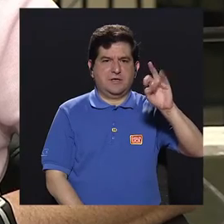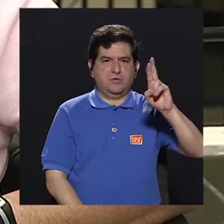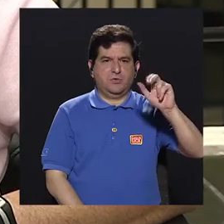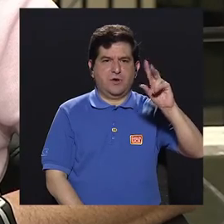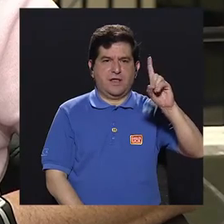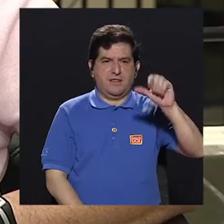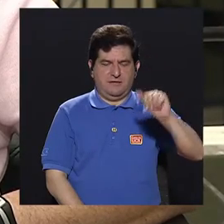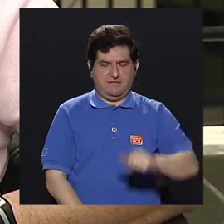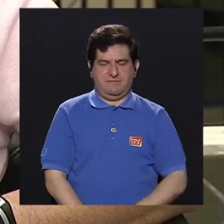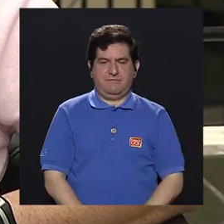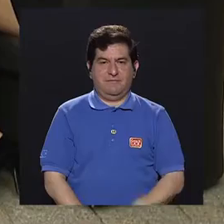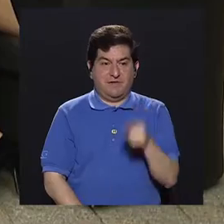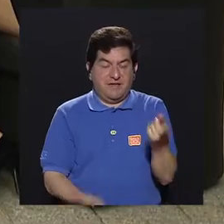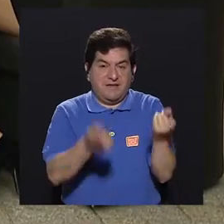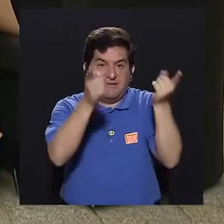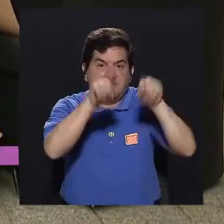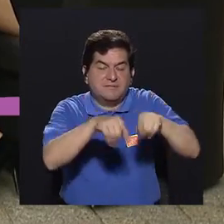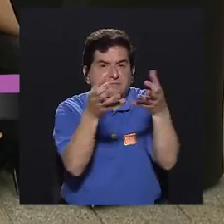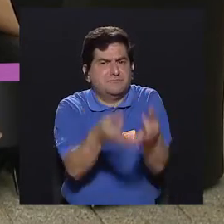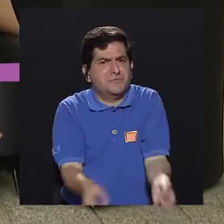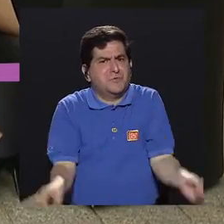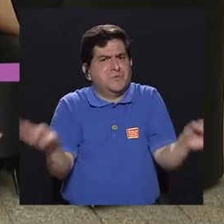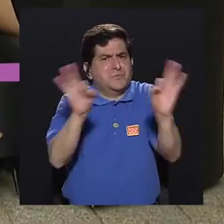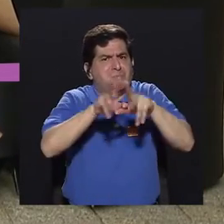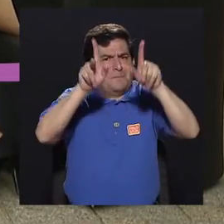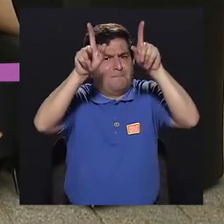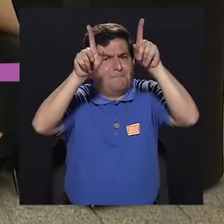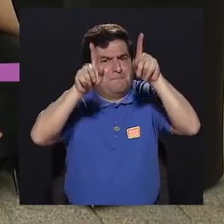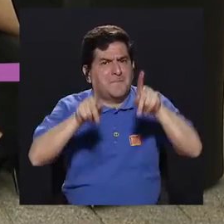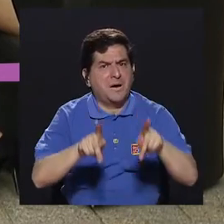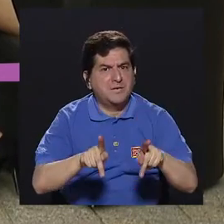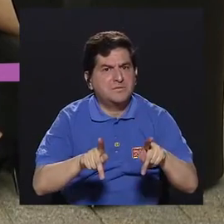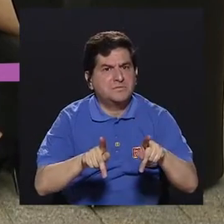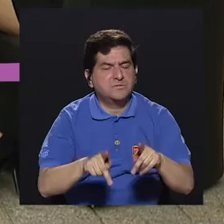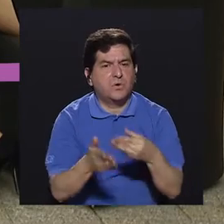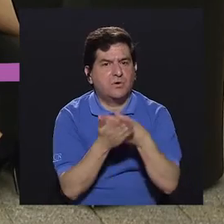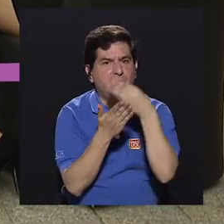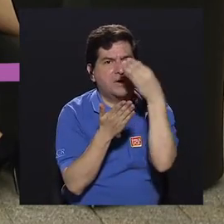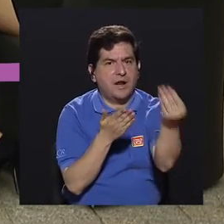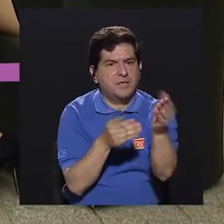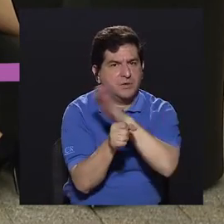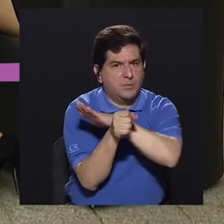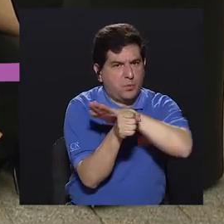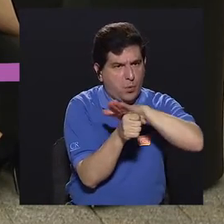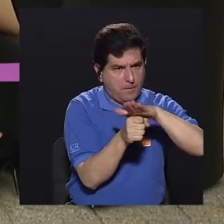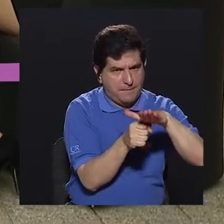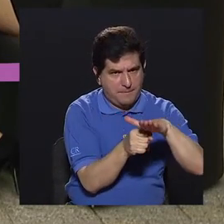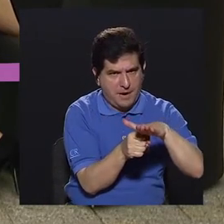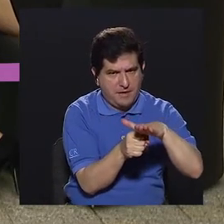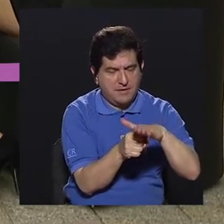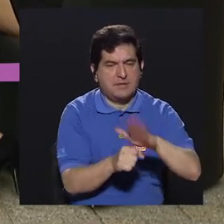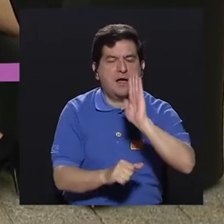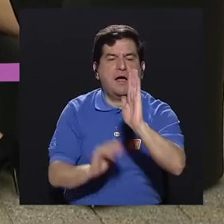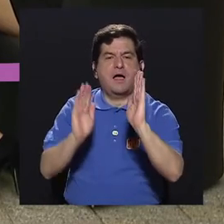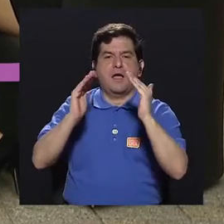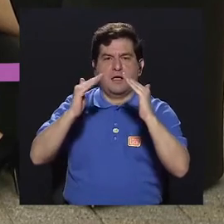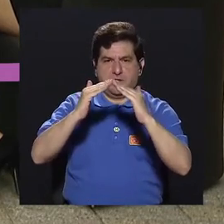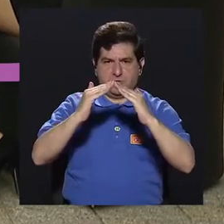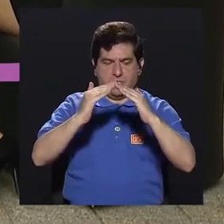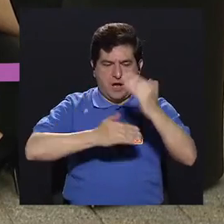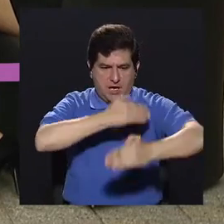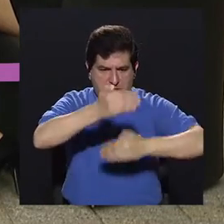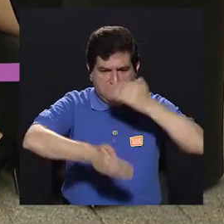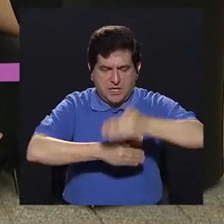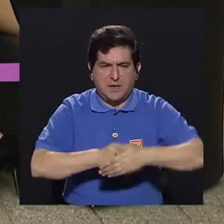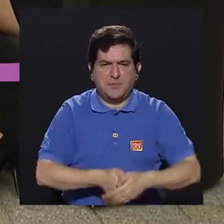Y entonces, es importante que la gente las compre enteras y que en su casa lleve